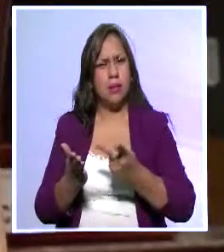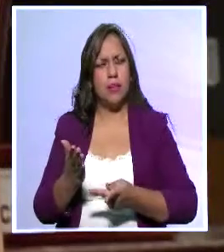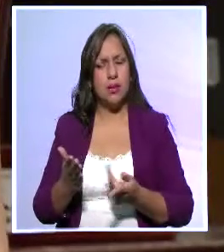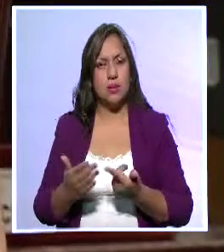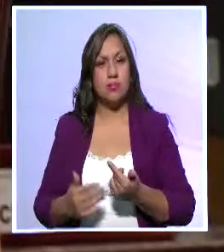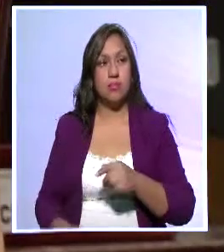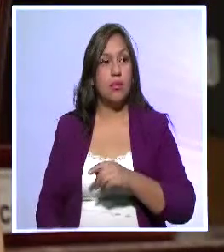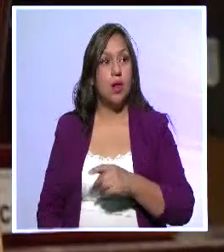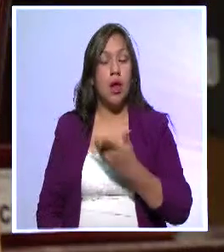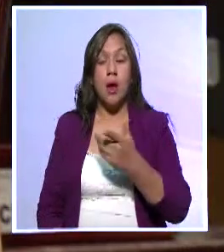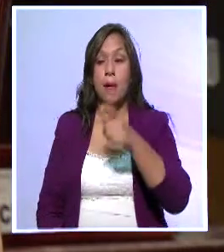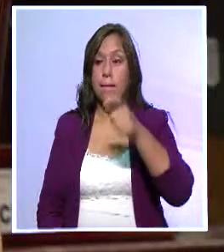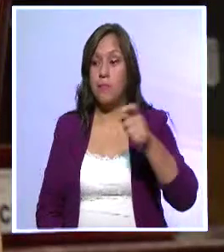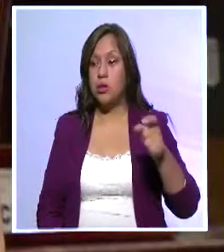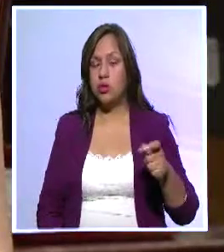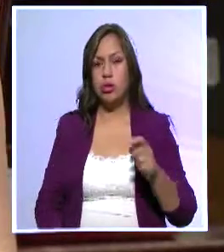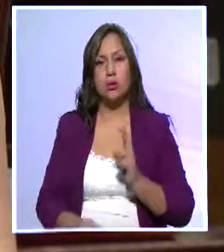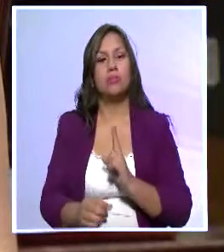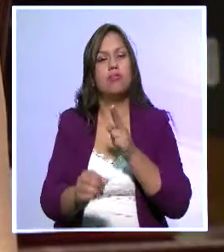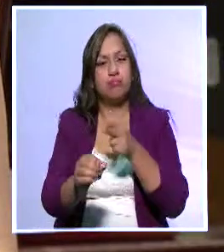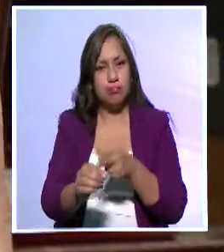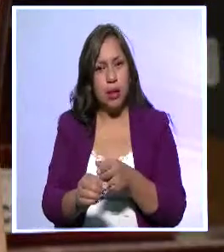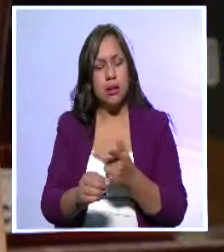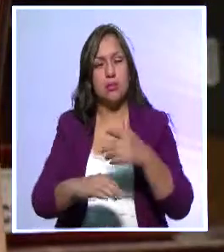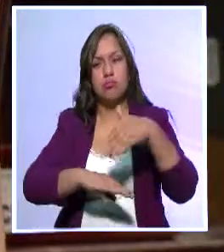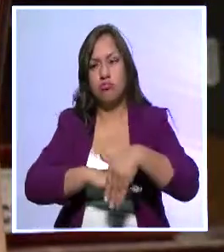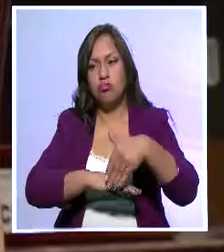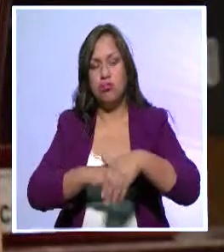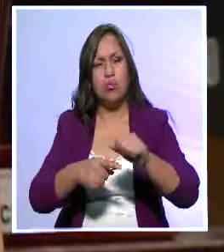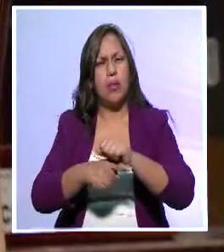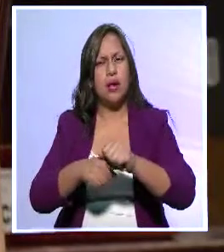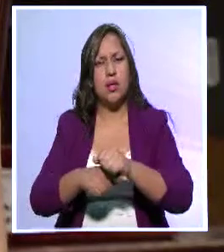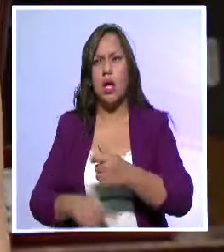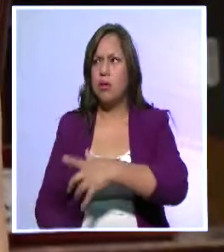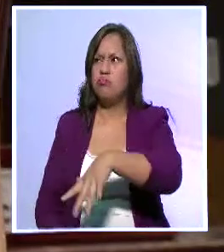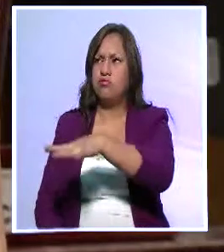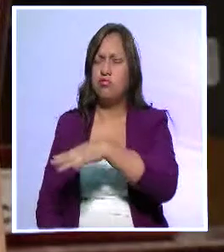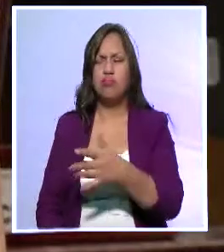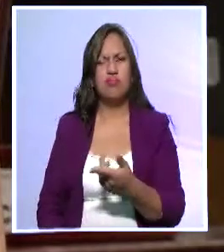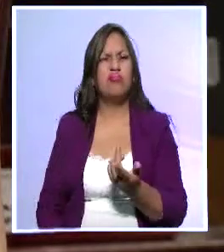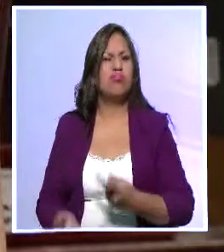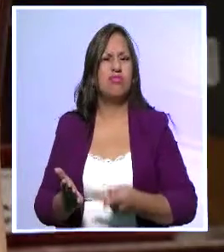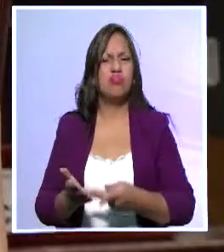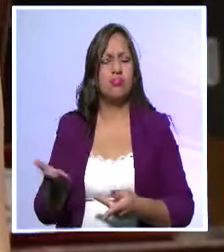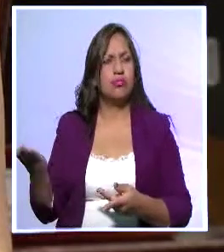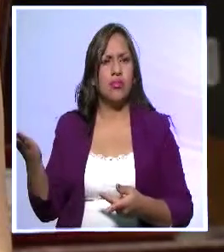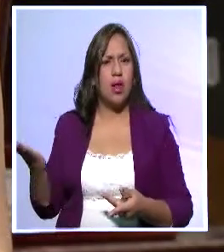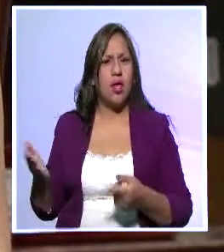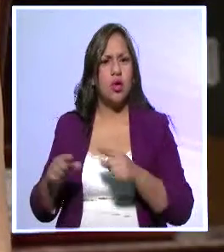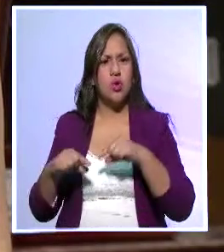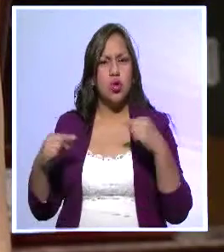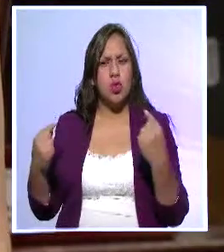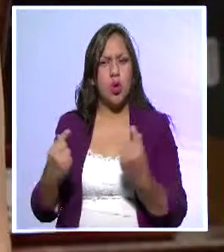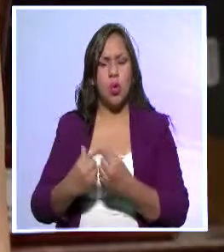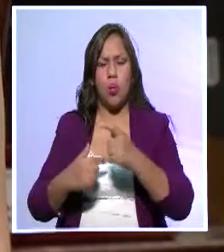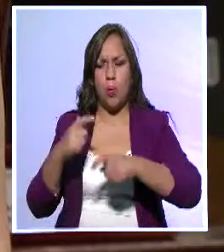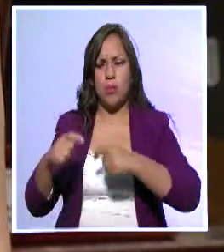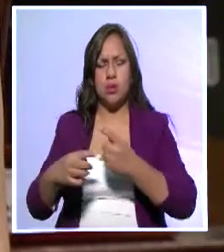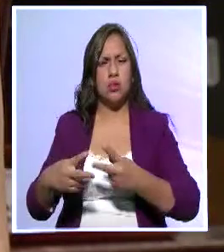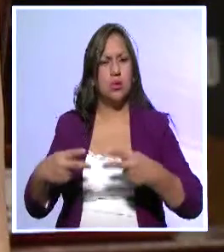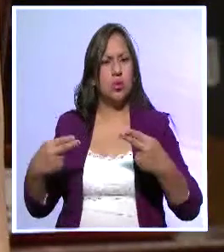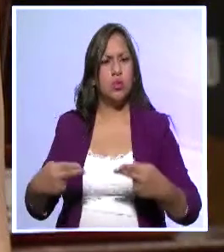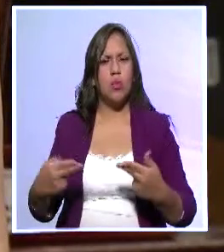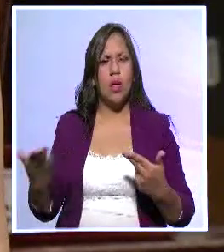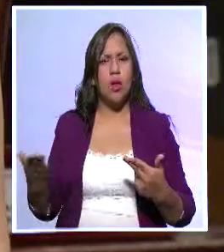personal que se dedica a esta actividad, con los archiveros? ¿Cuál es la situación de este grupo humano que se dedica